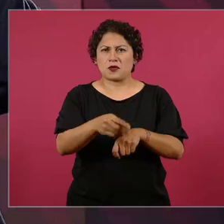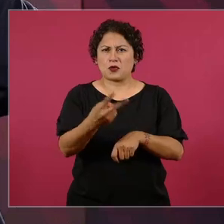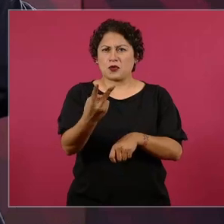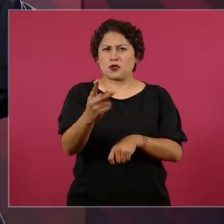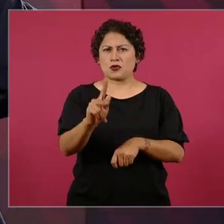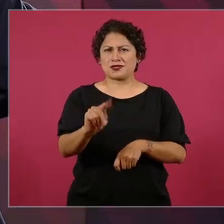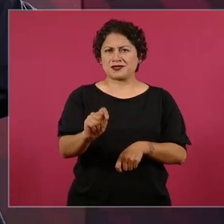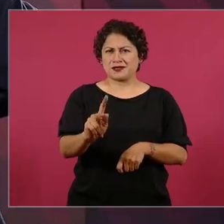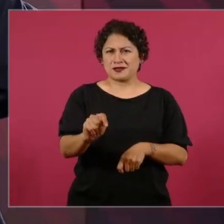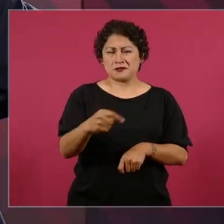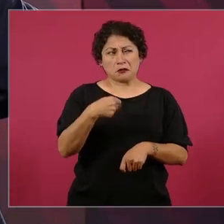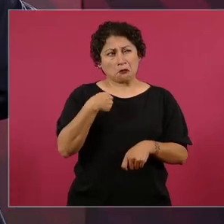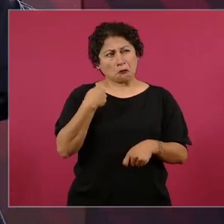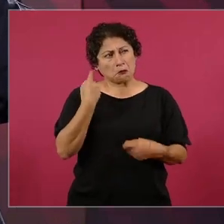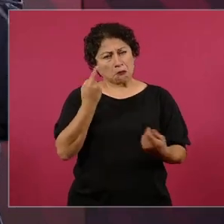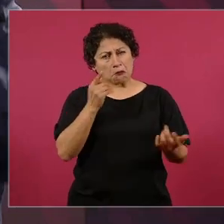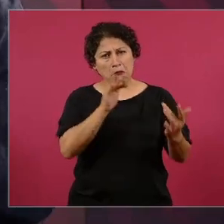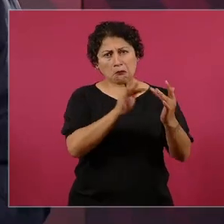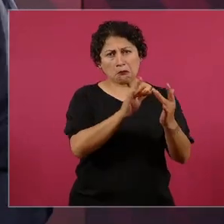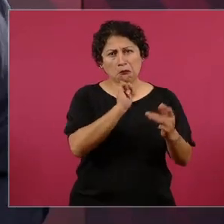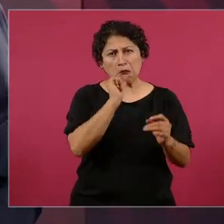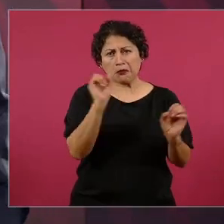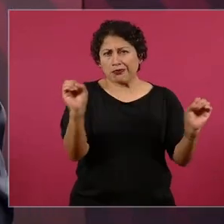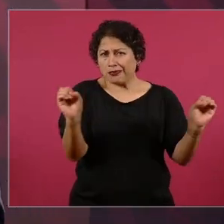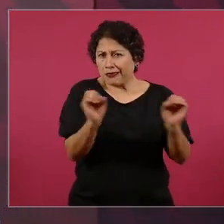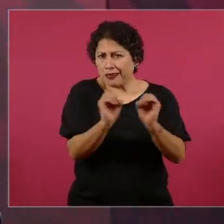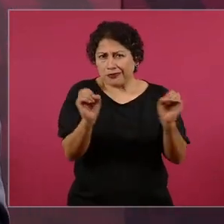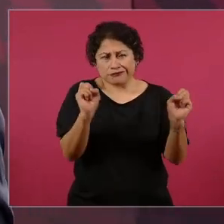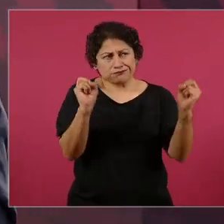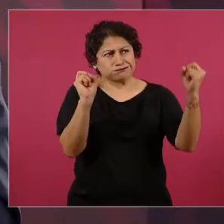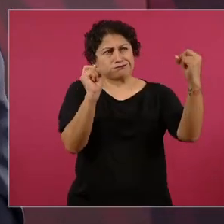visto, pues, a Emilio